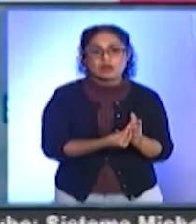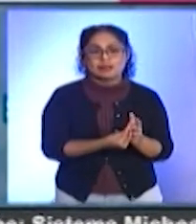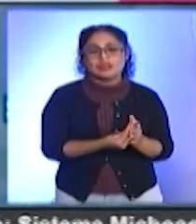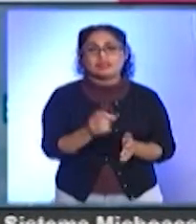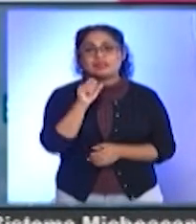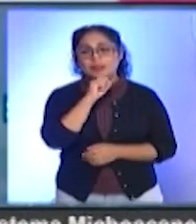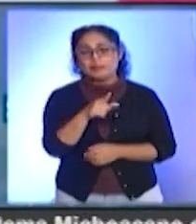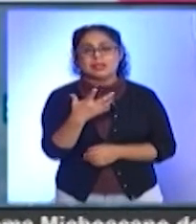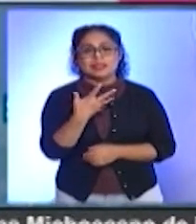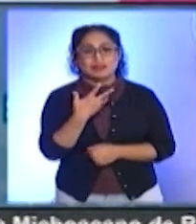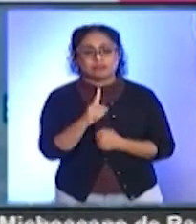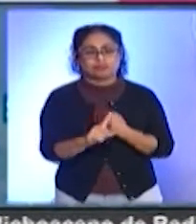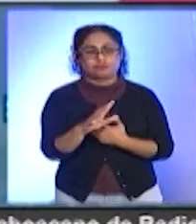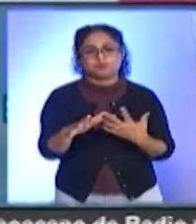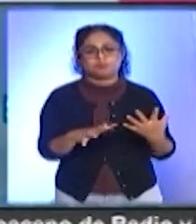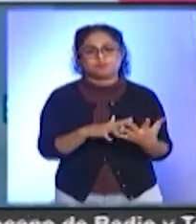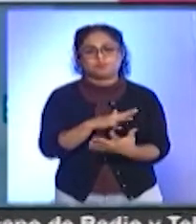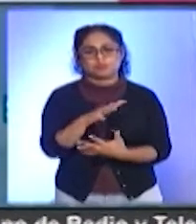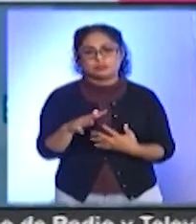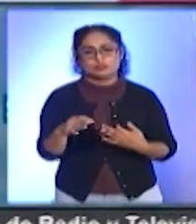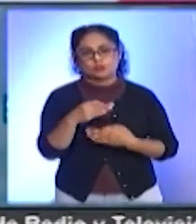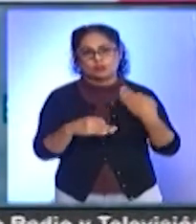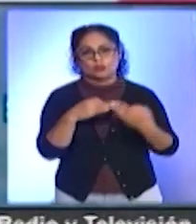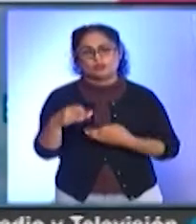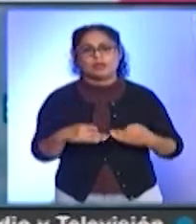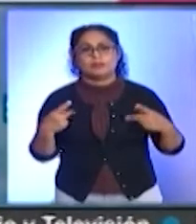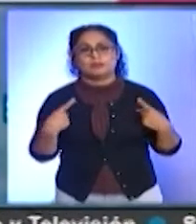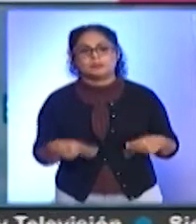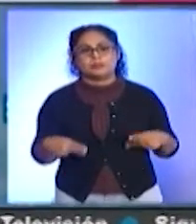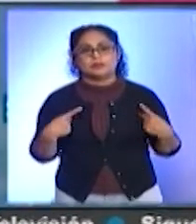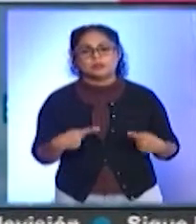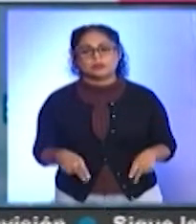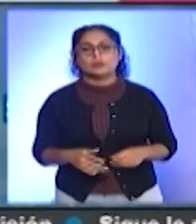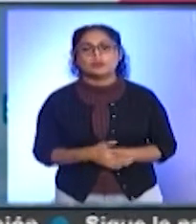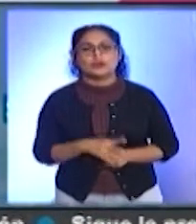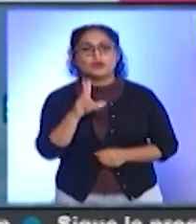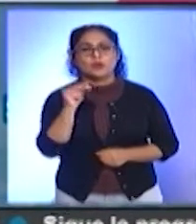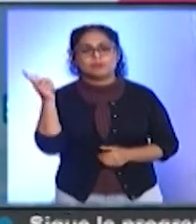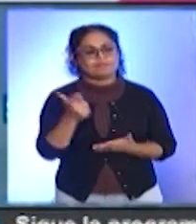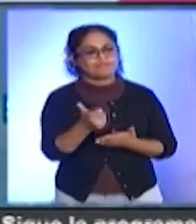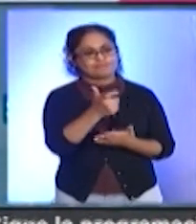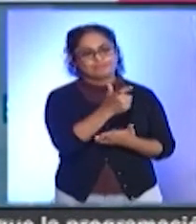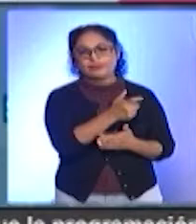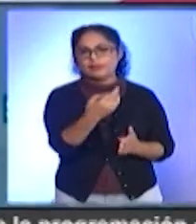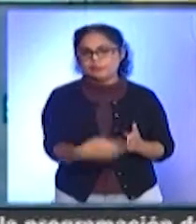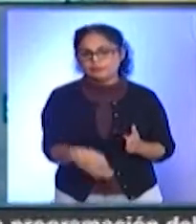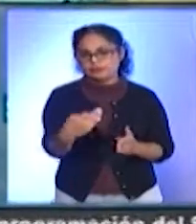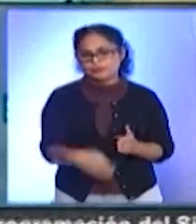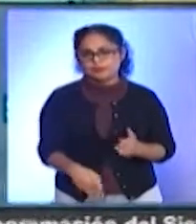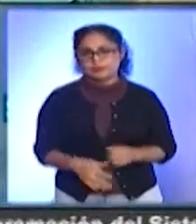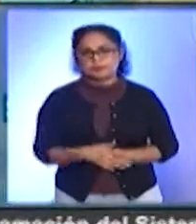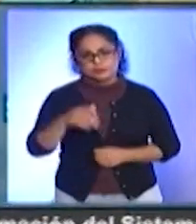impacto que tiene en muchos sectores de la sociedad michoacana el hecho de no cumplirles a las maestras y a los maestros.